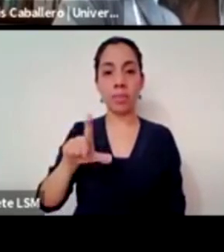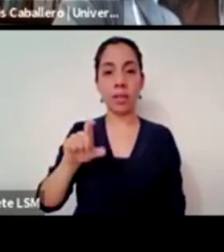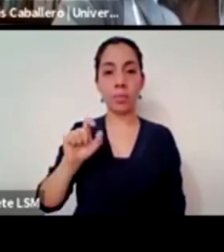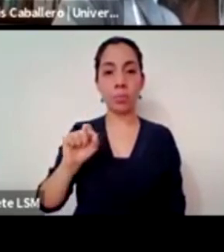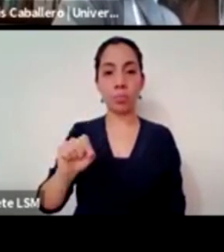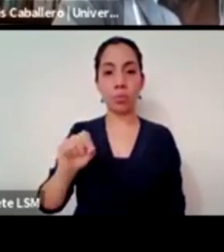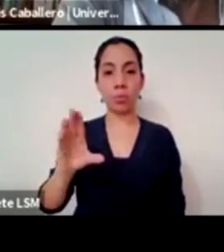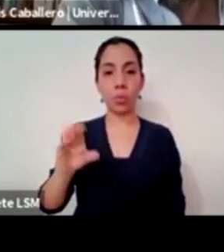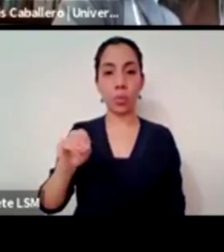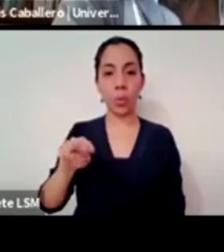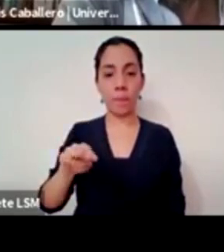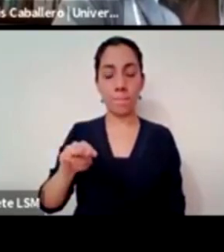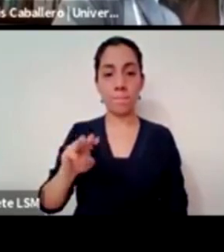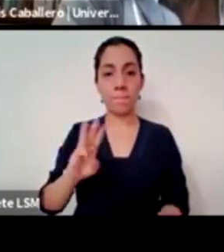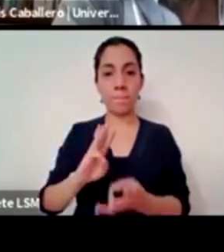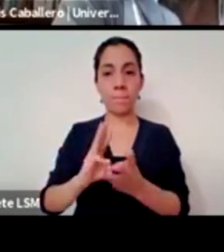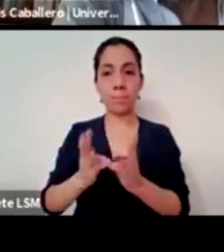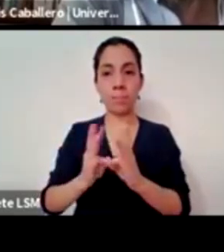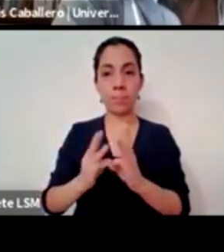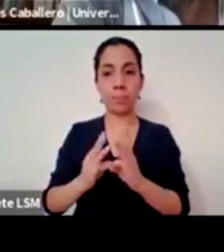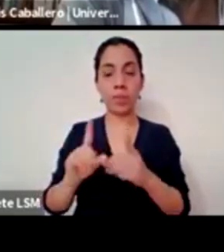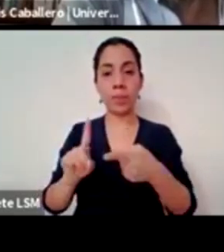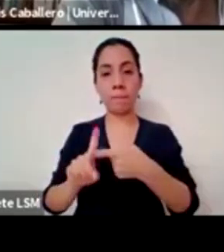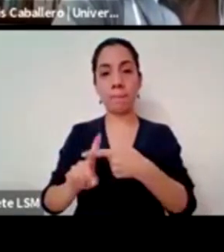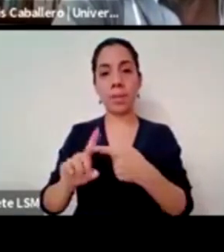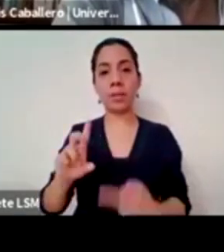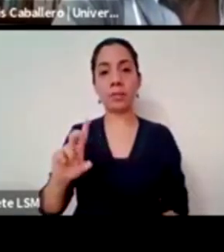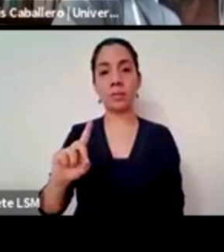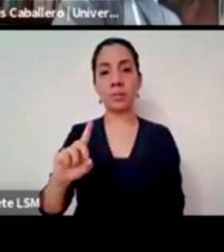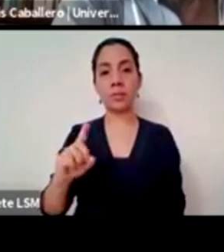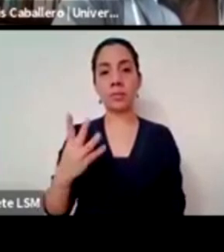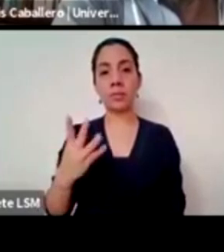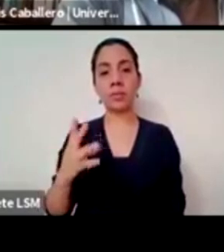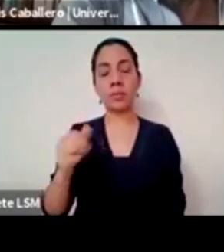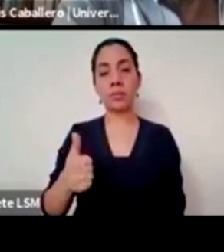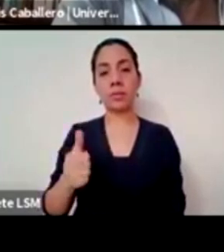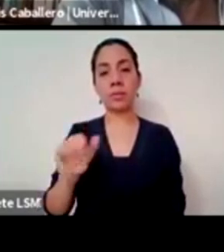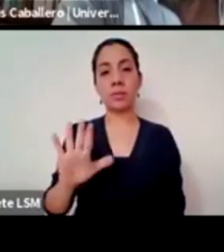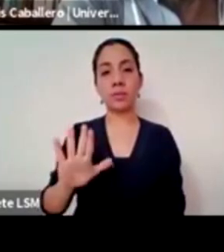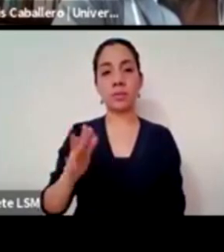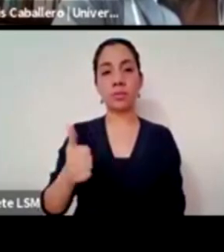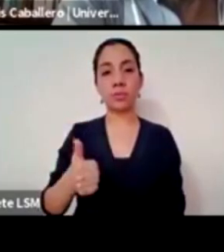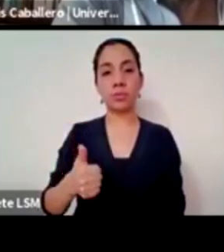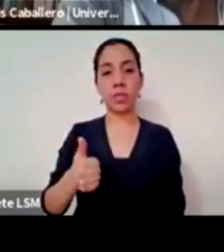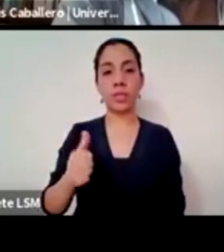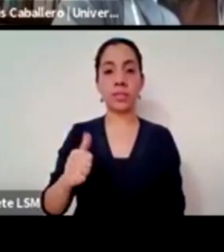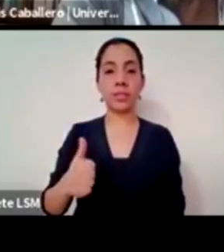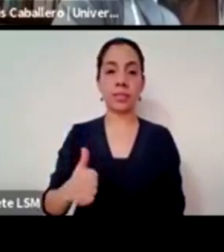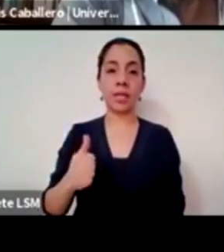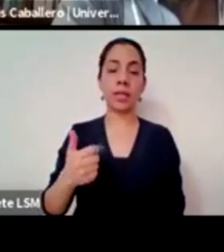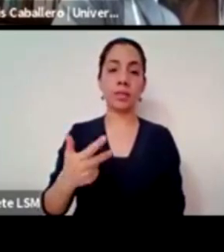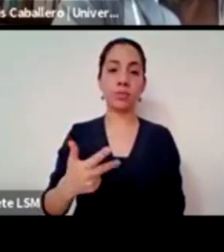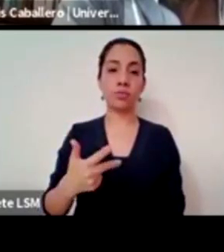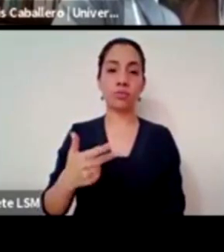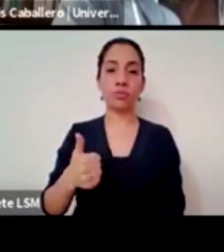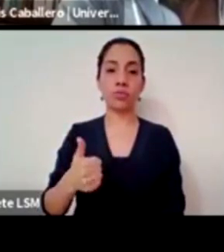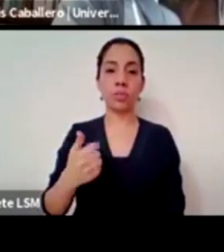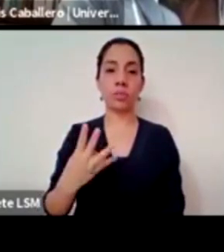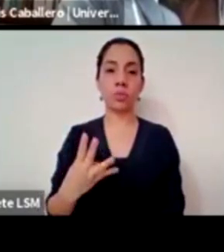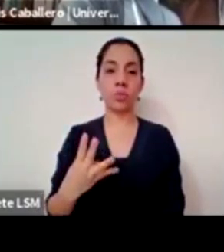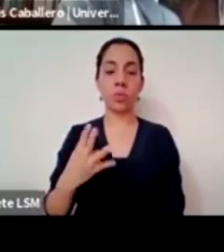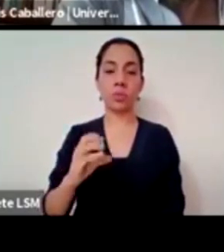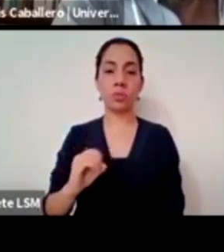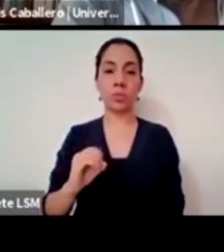plus 34 656 68 64 00